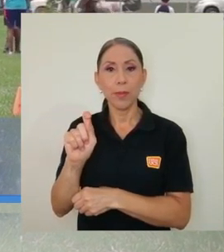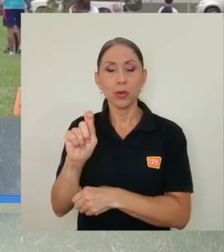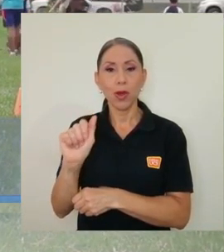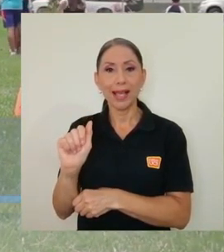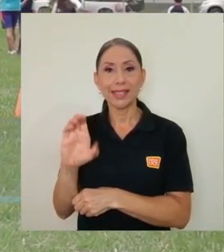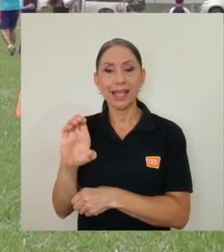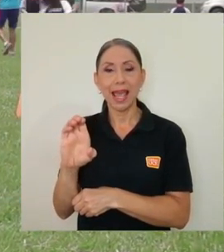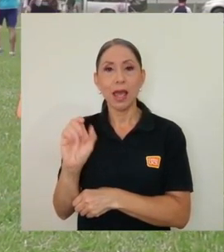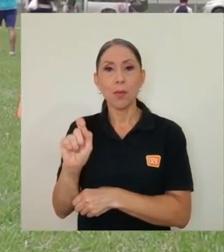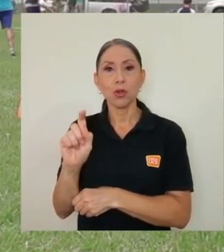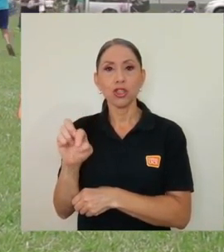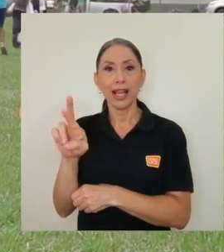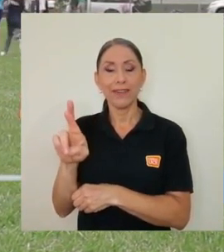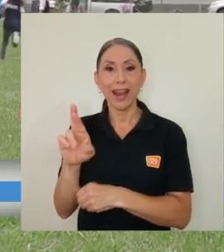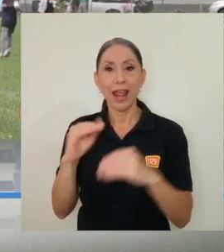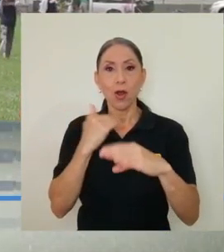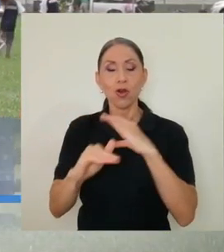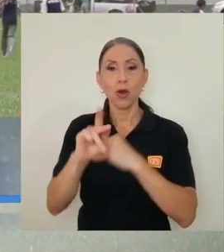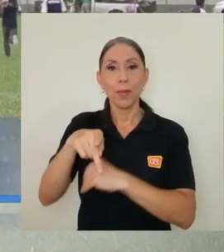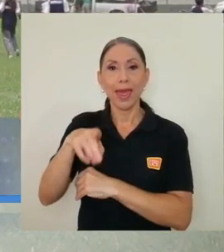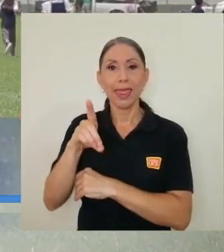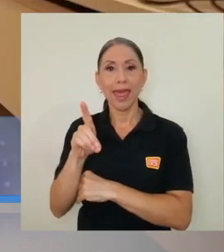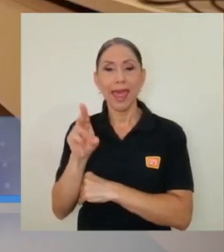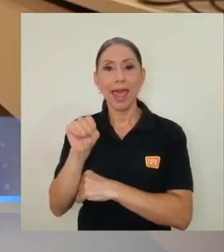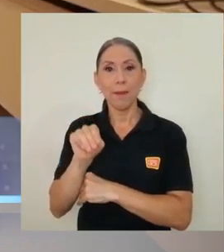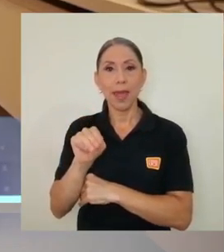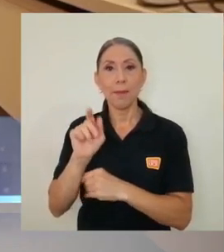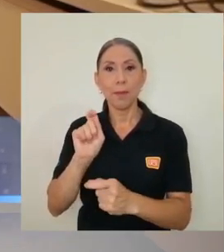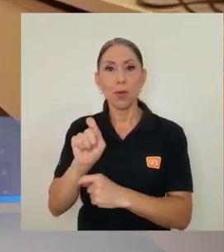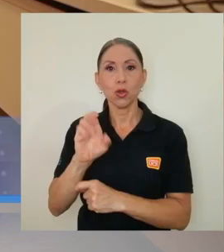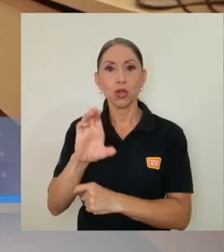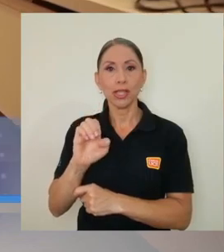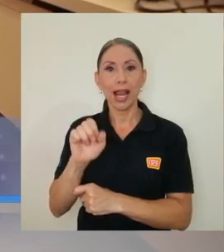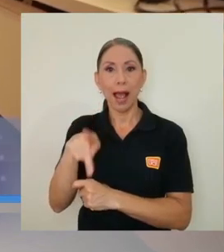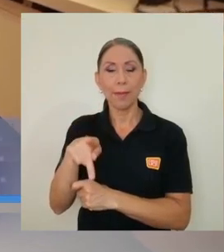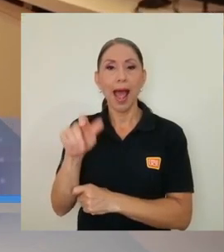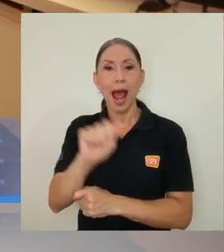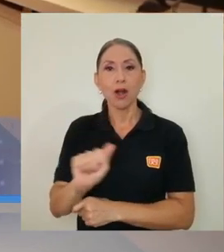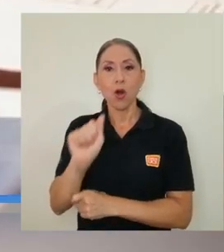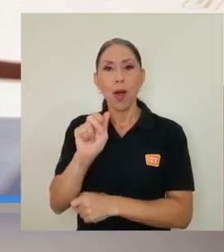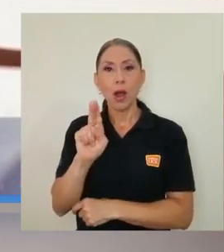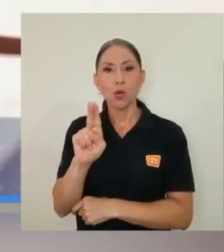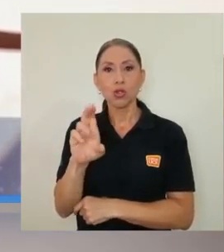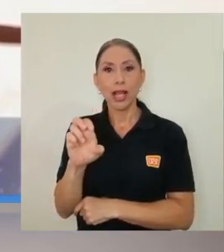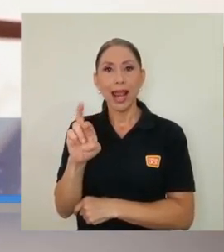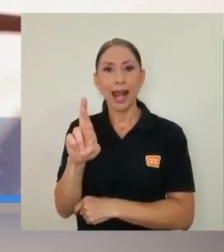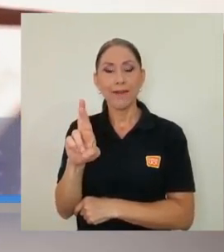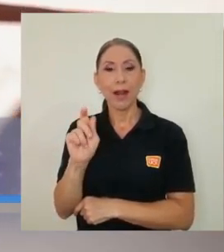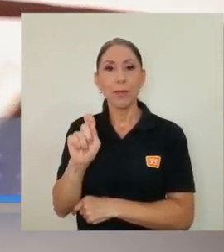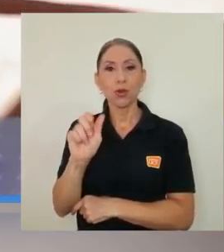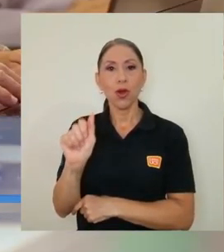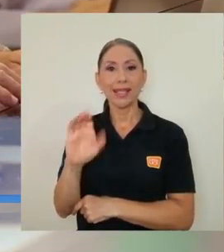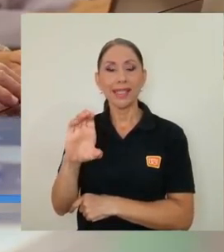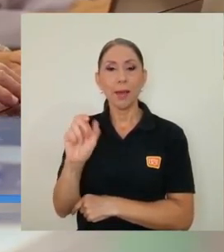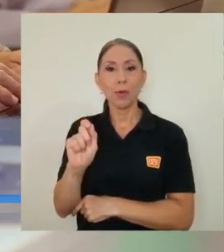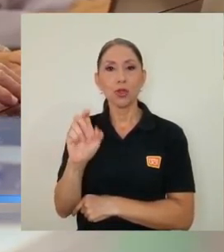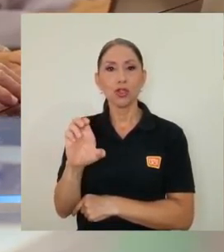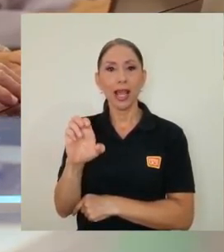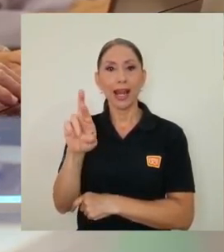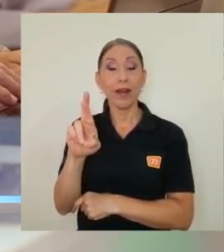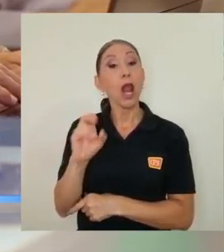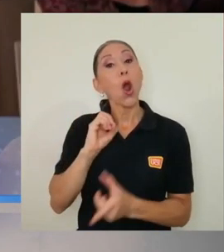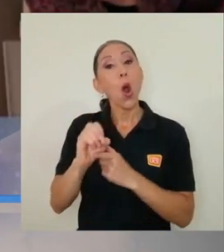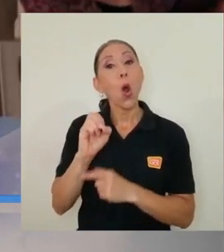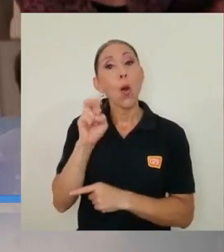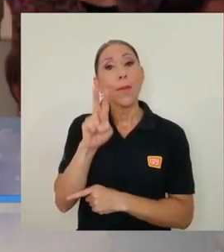.cr, al correo pdm.ccap.ucr.ac.cr o al teléfono